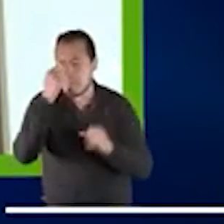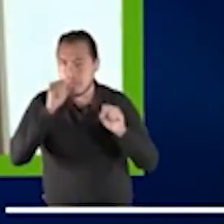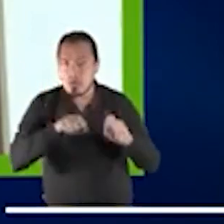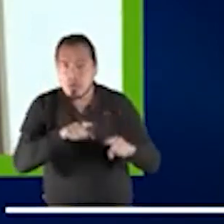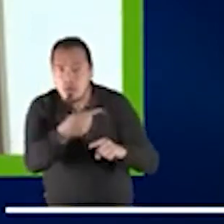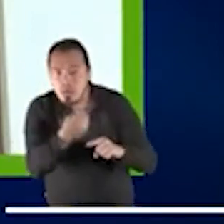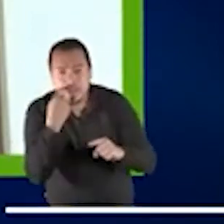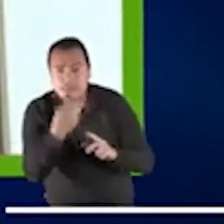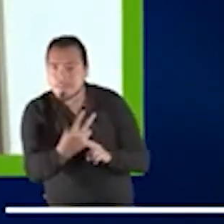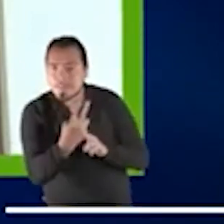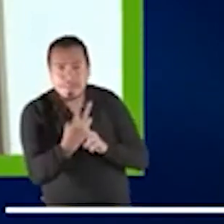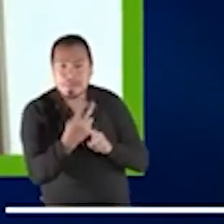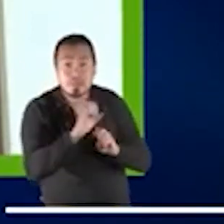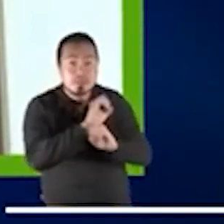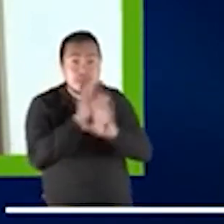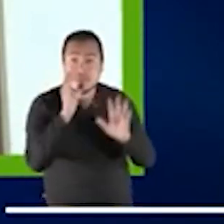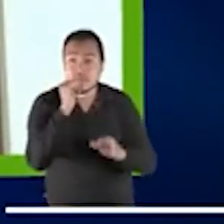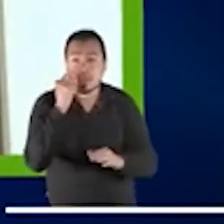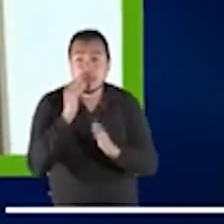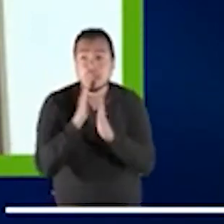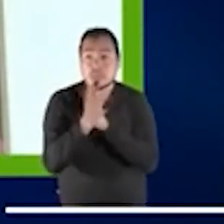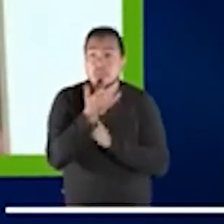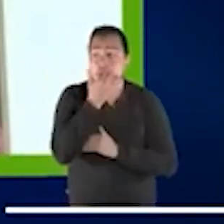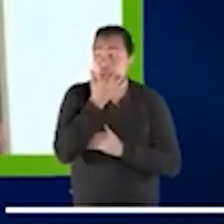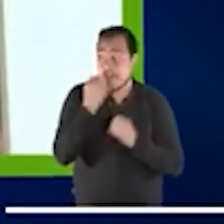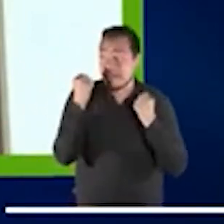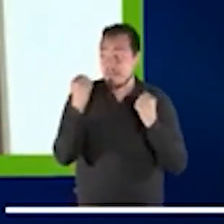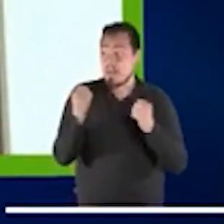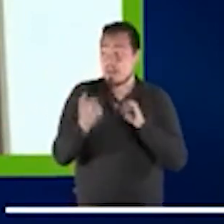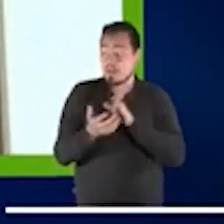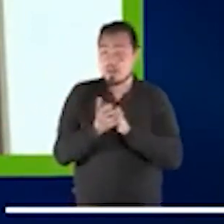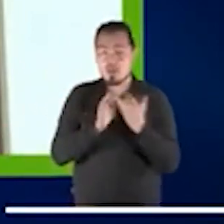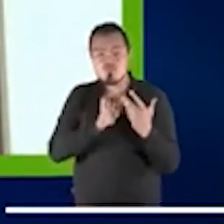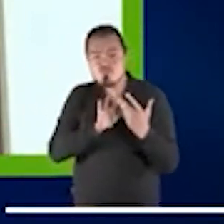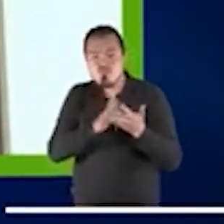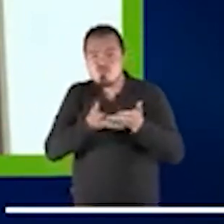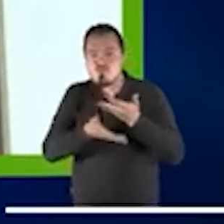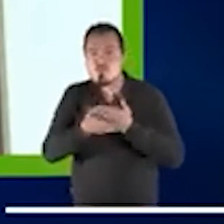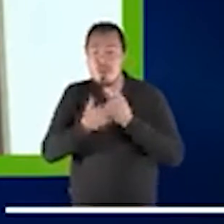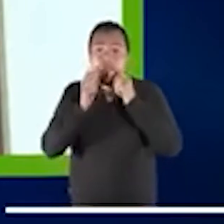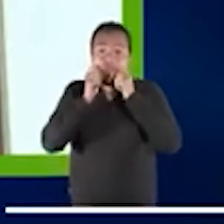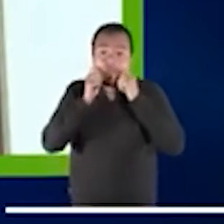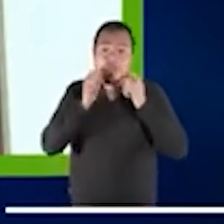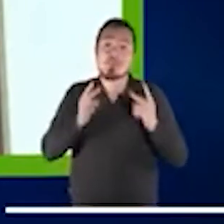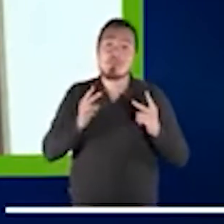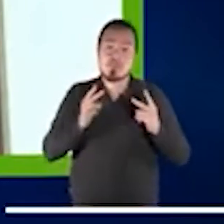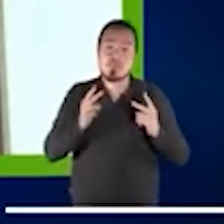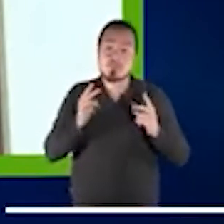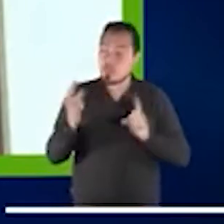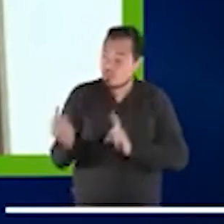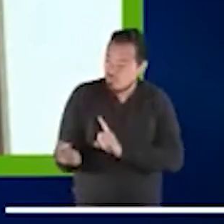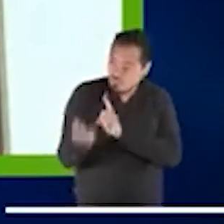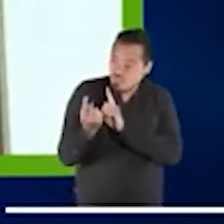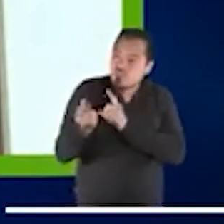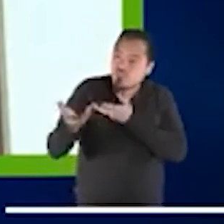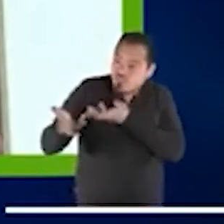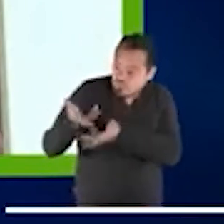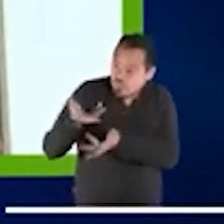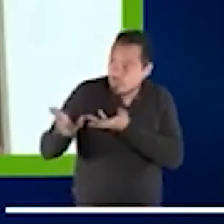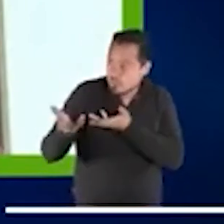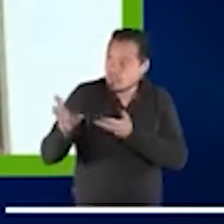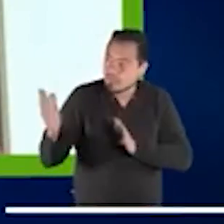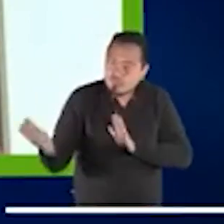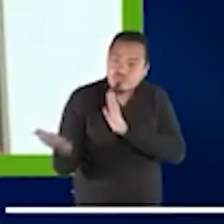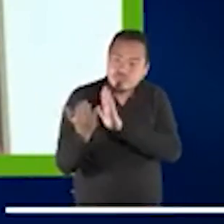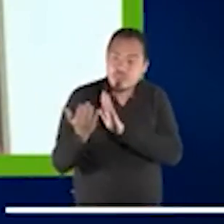También había la imposibilidad de conectarse físicamente, también que es algo importante en justicia restaurativa, en los encuentros, la parte física,